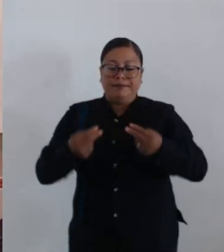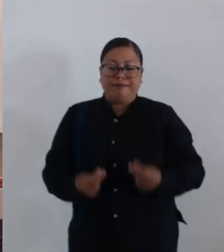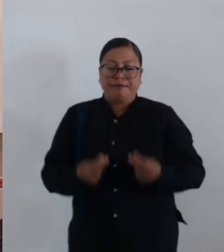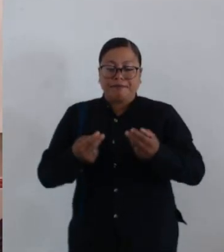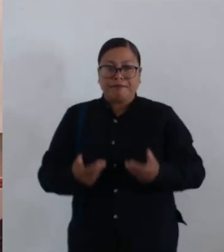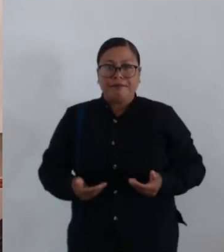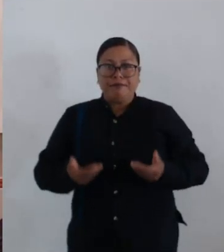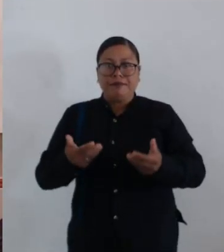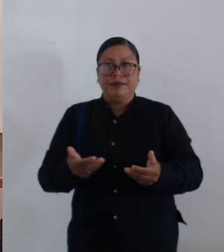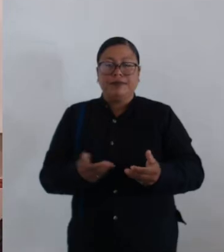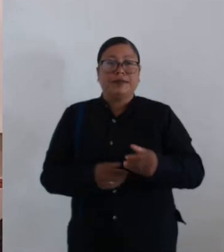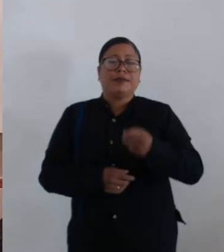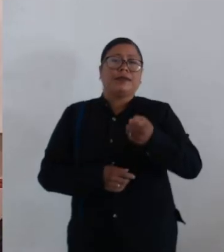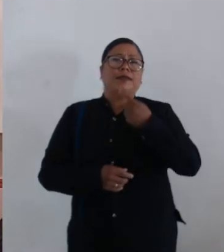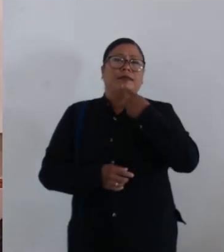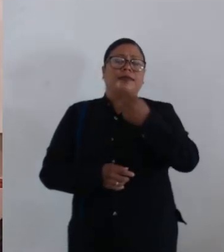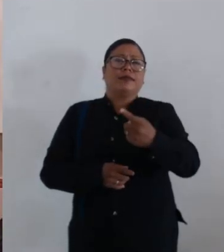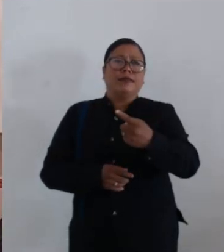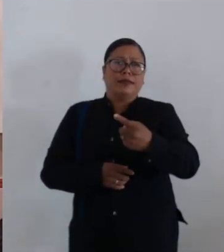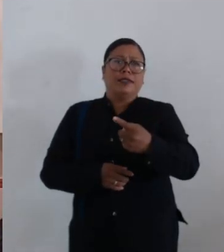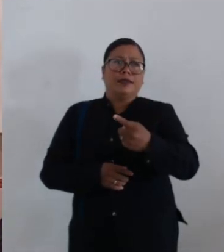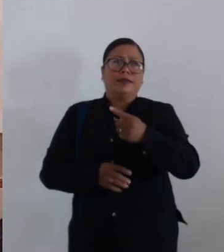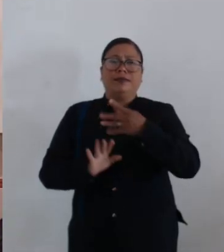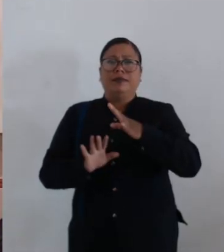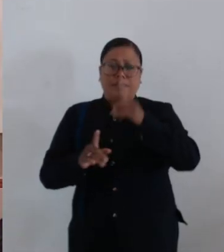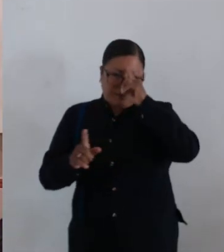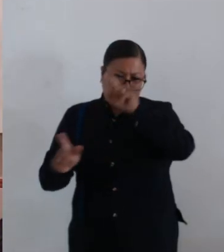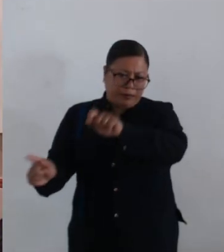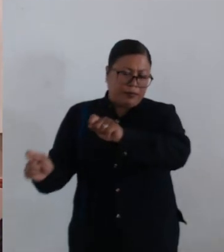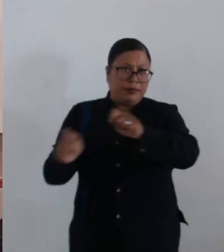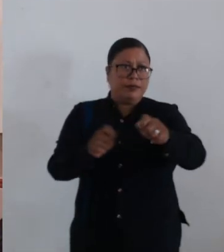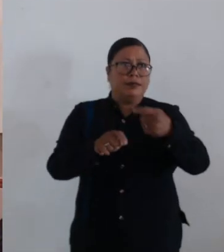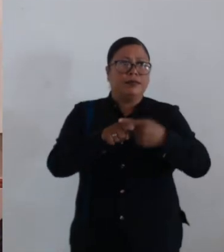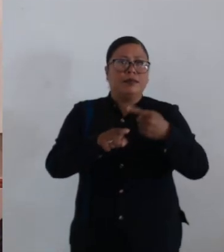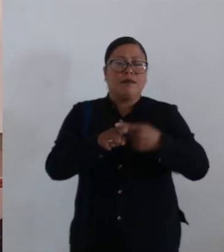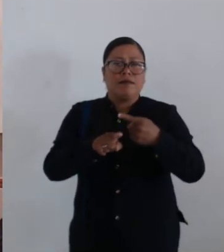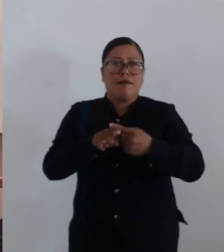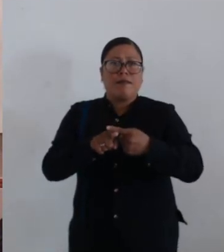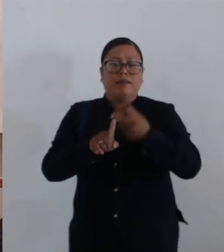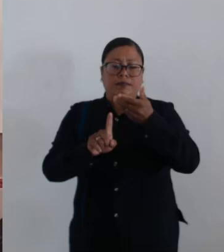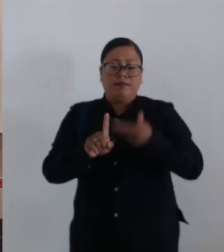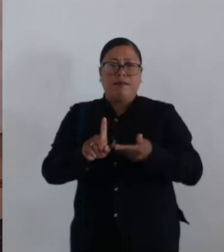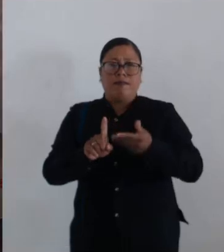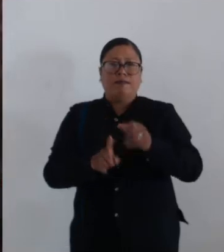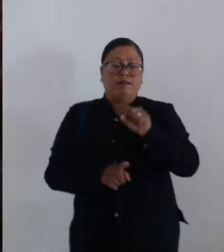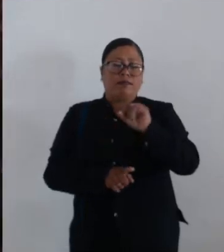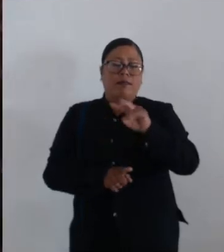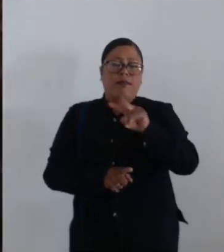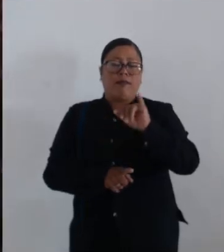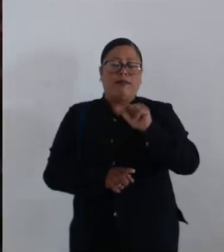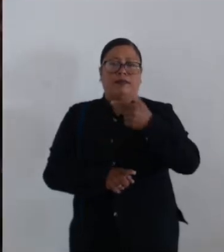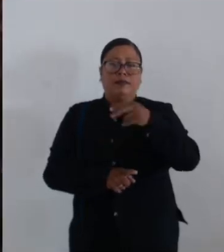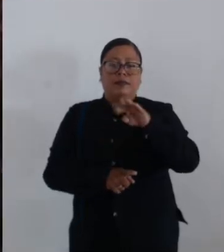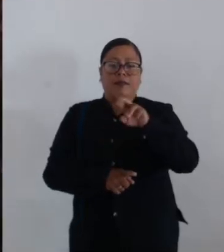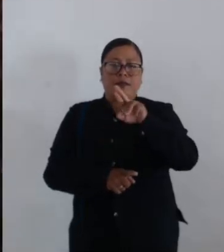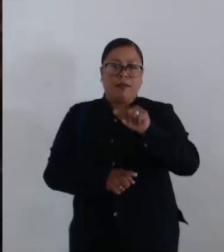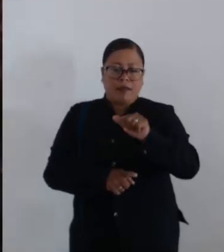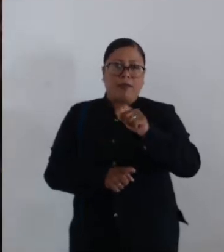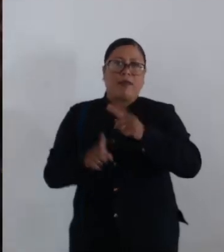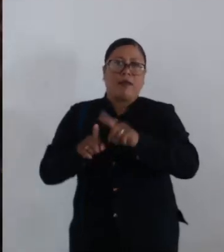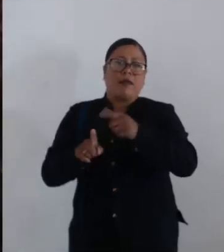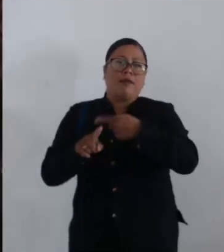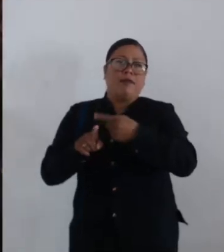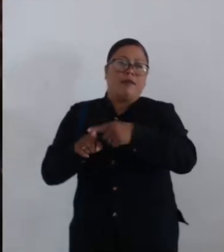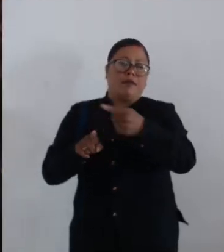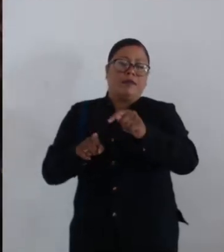Comercio en Vía Pública, mediante el que se determina aprobar la sesión de derechos que realiza la concesionaria Silvia Guerra Villalobos, a favor de la